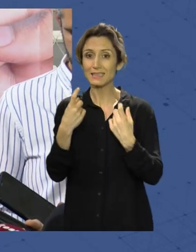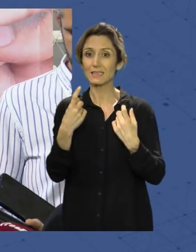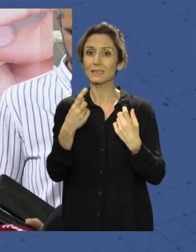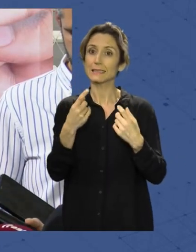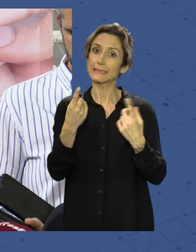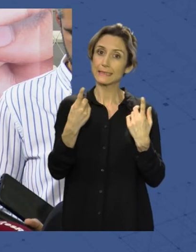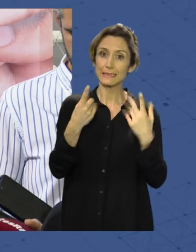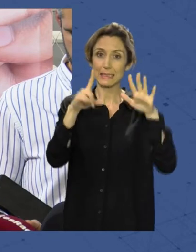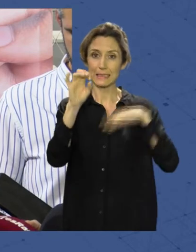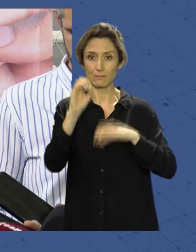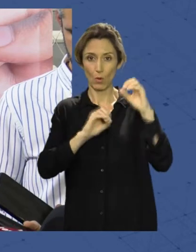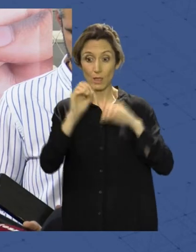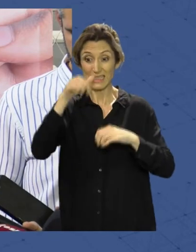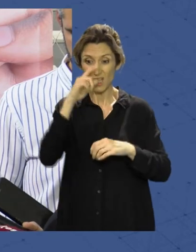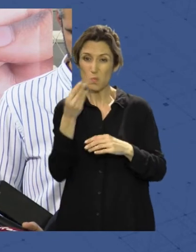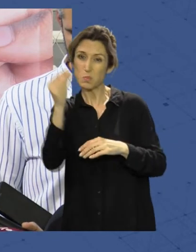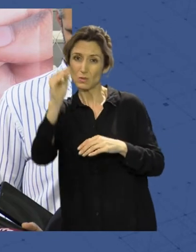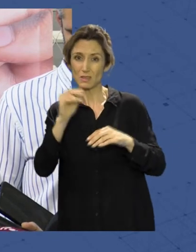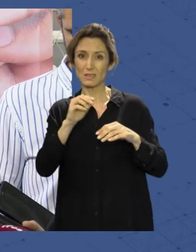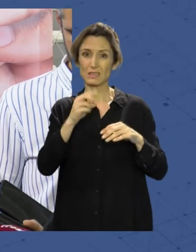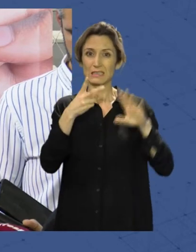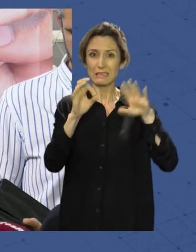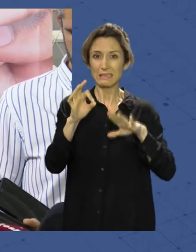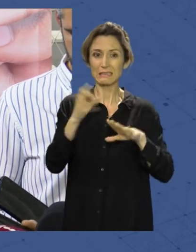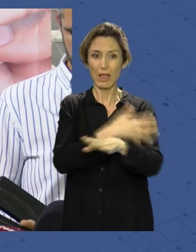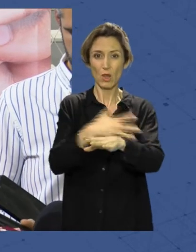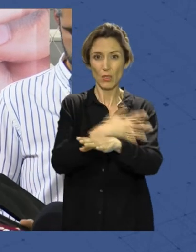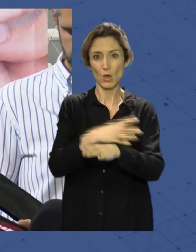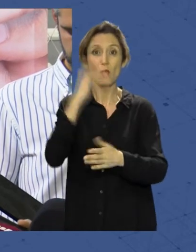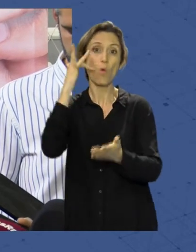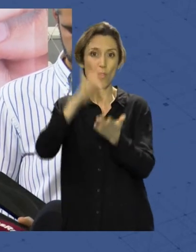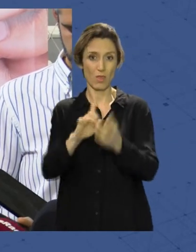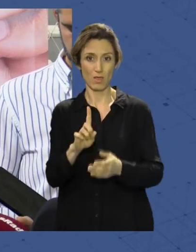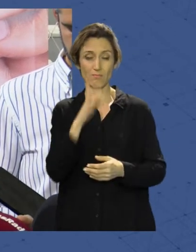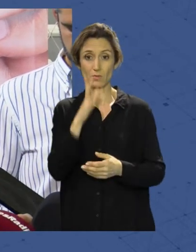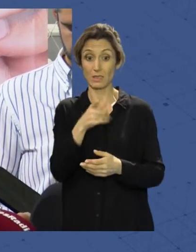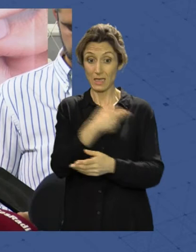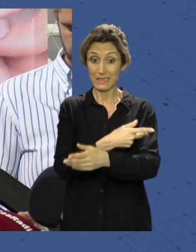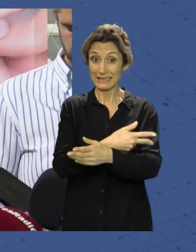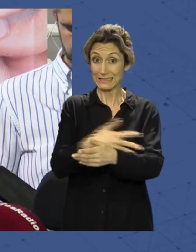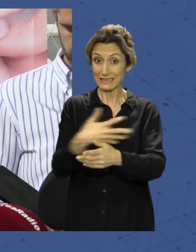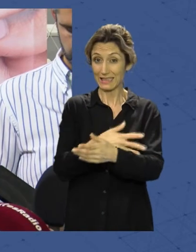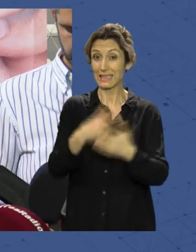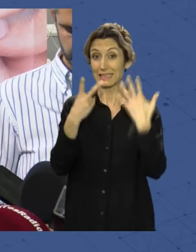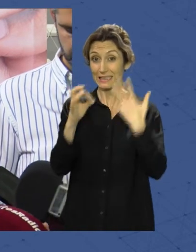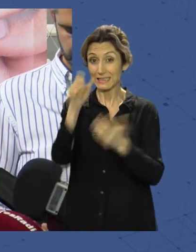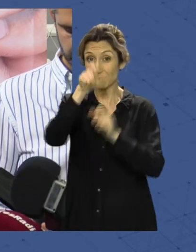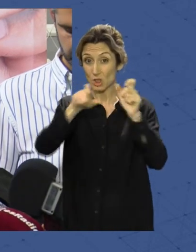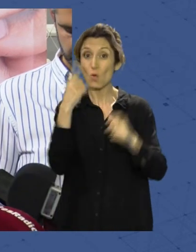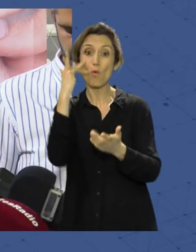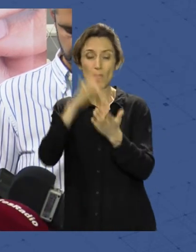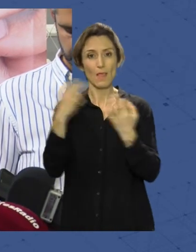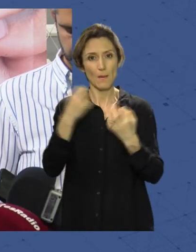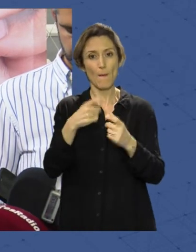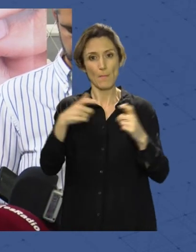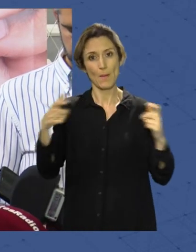está creciendo un poco más, casi 70 donaciones necesitamos al día. Y esas 70 donaciones tenemos que trabajarlas poco a poco porque las